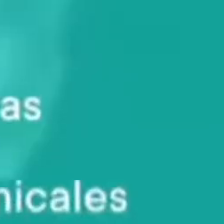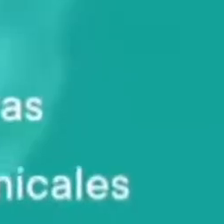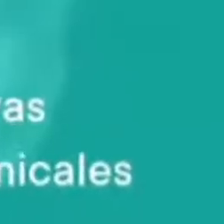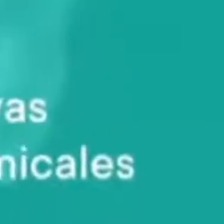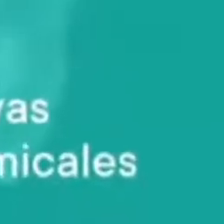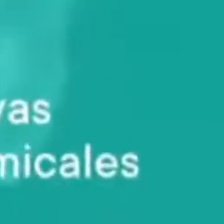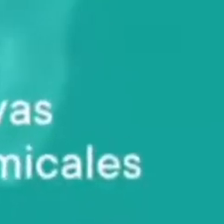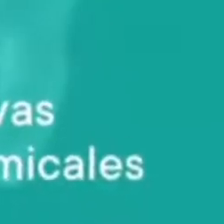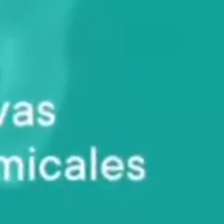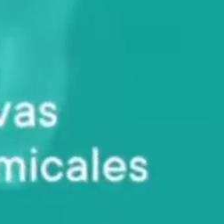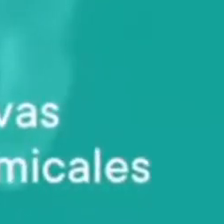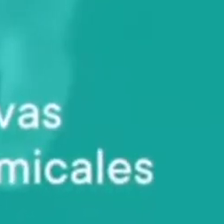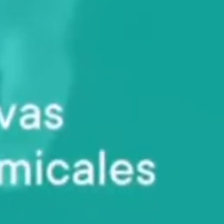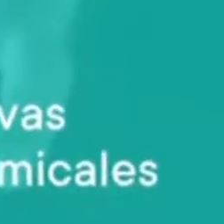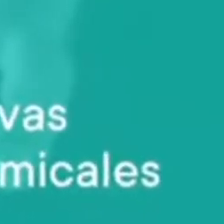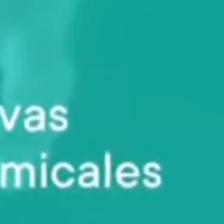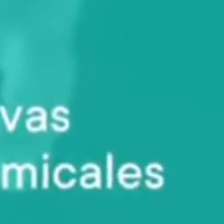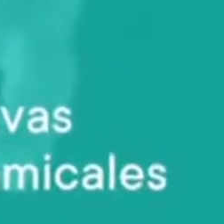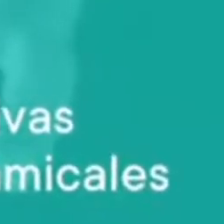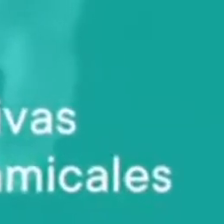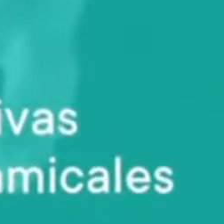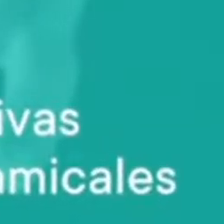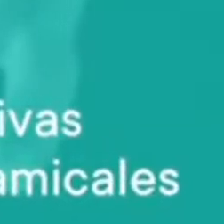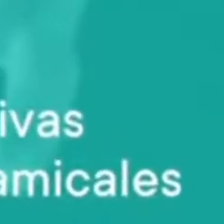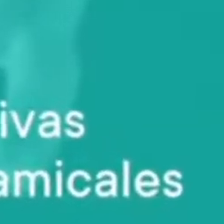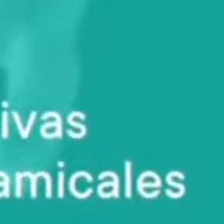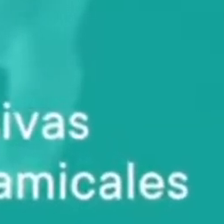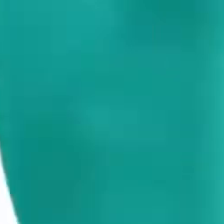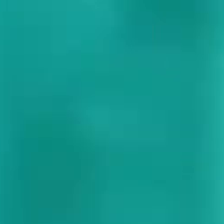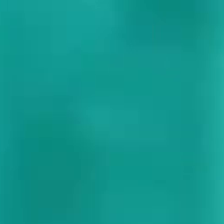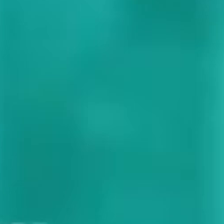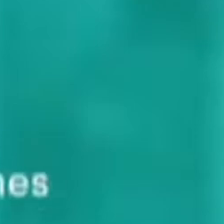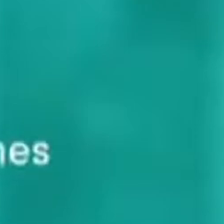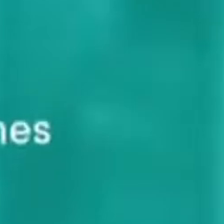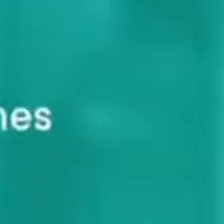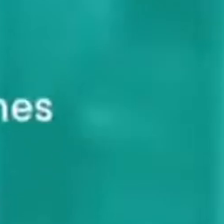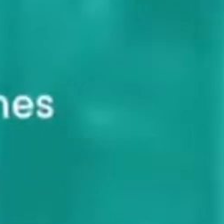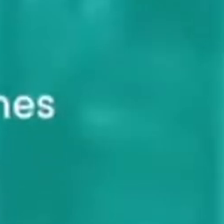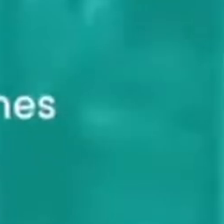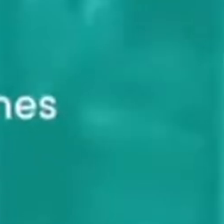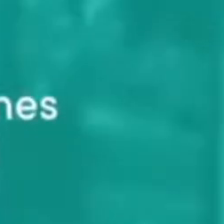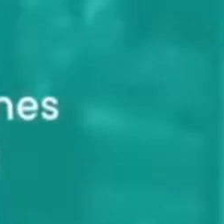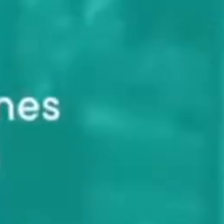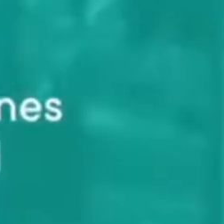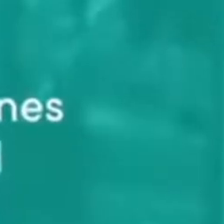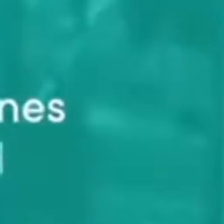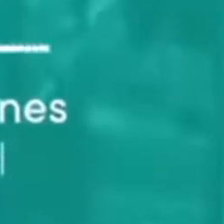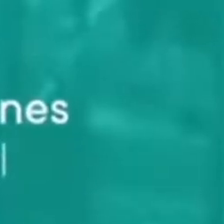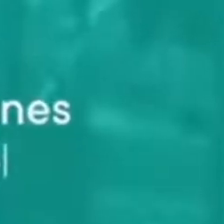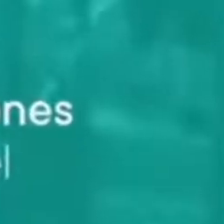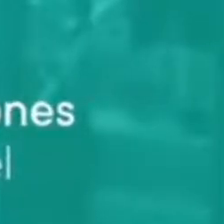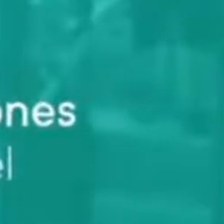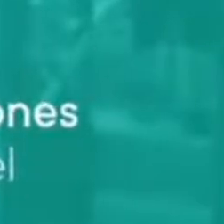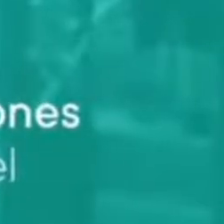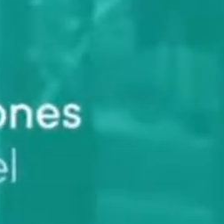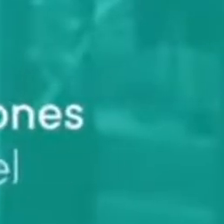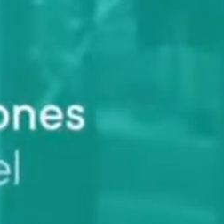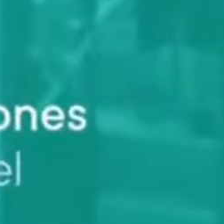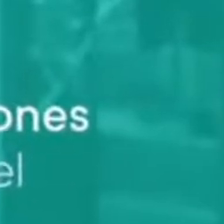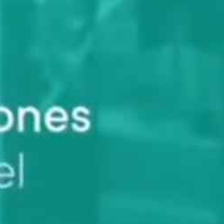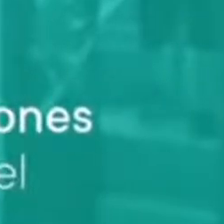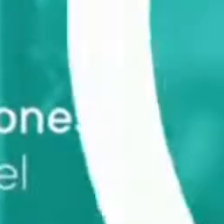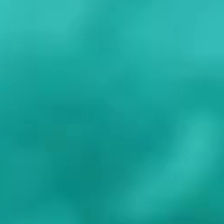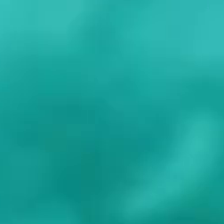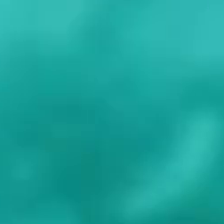masivas ni organizes visitas familiares o amicales. Cumple con las recomendaciones y protocolos para abordar el transporte público.